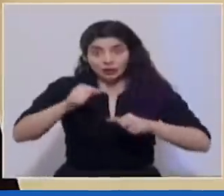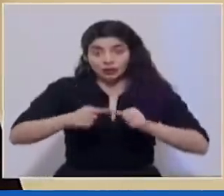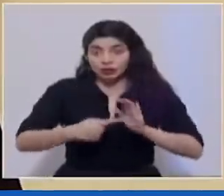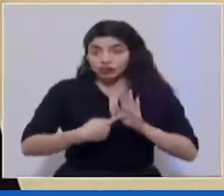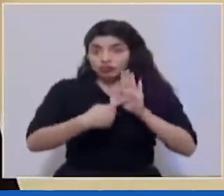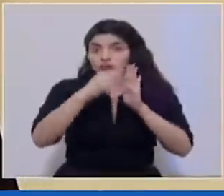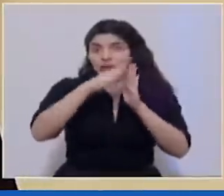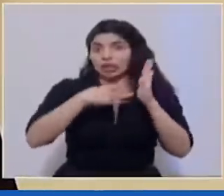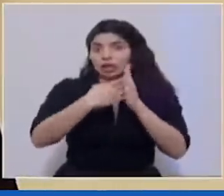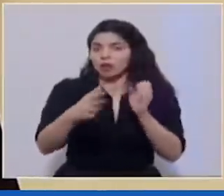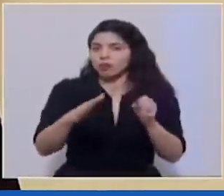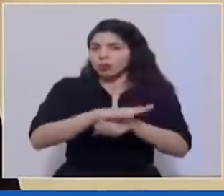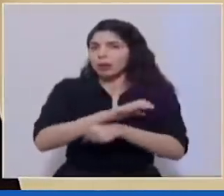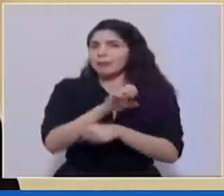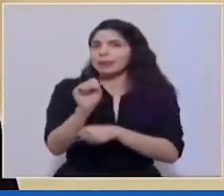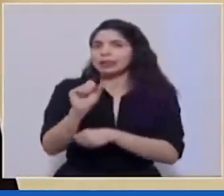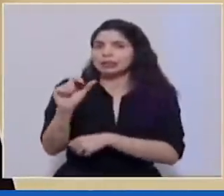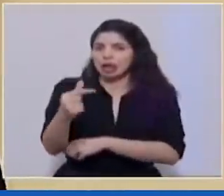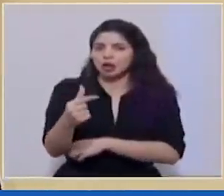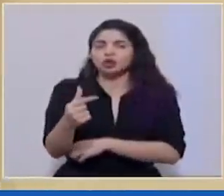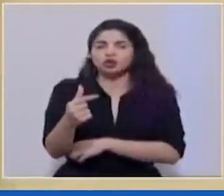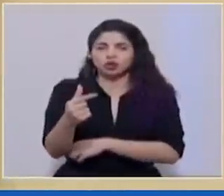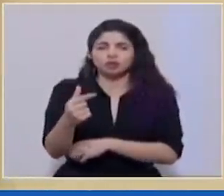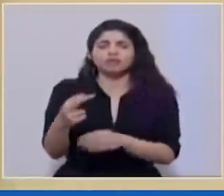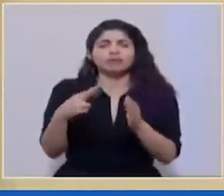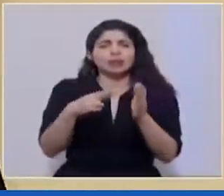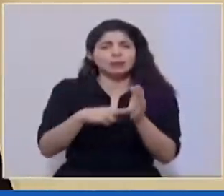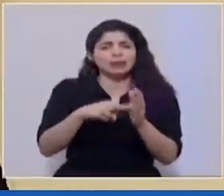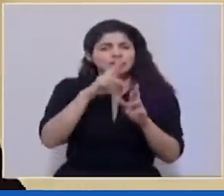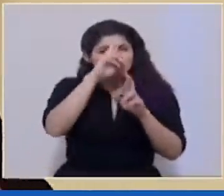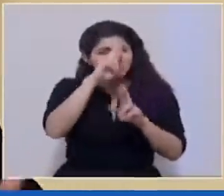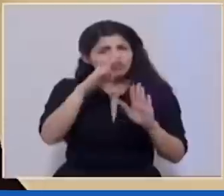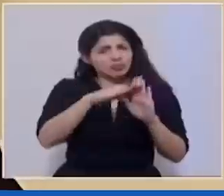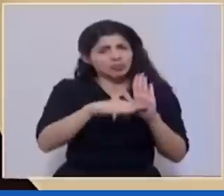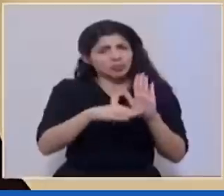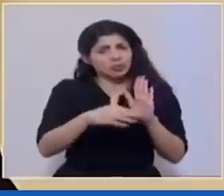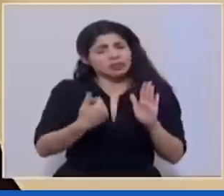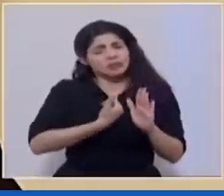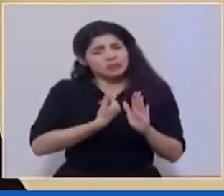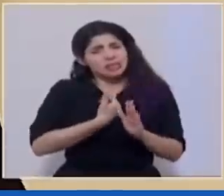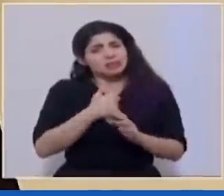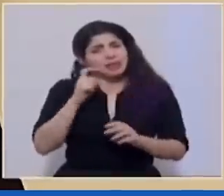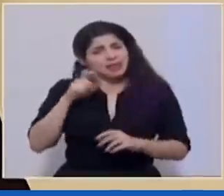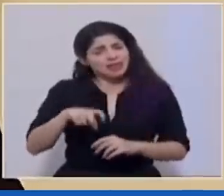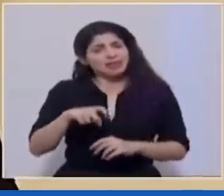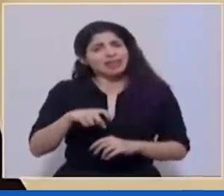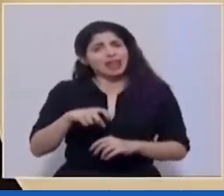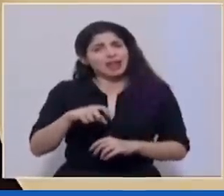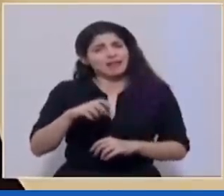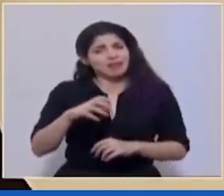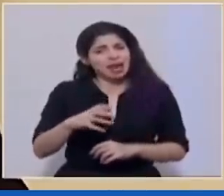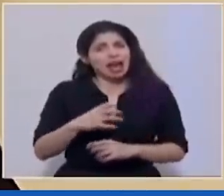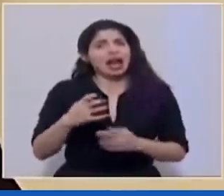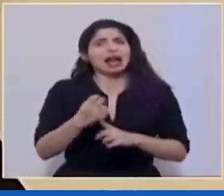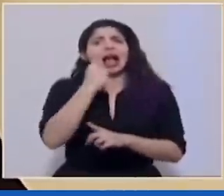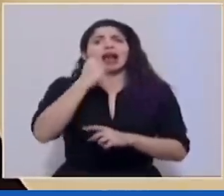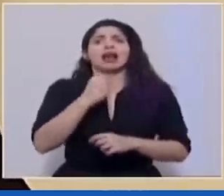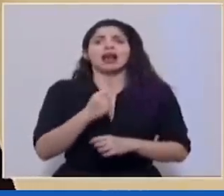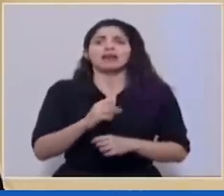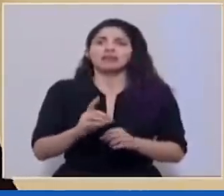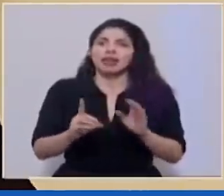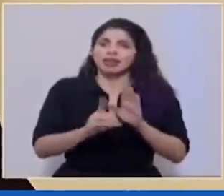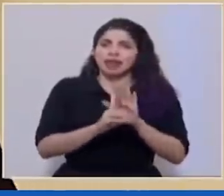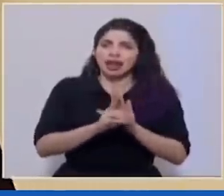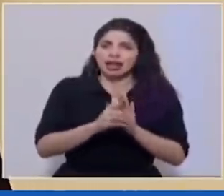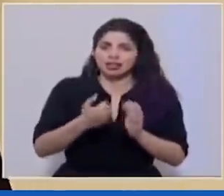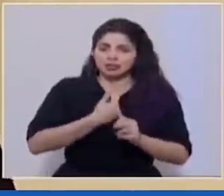calendario del mes de agosto. Reiterar el cumplimiento de protocolos. Ganémonos entre todos el derecho de mantenernos abiertos y